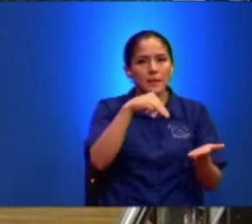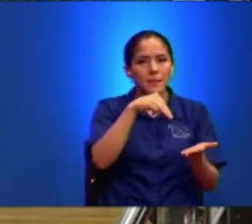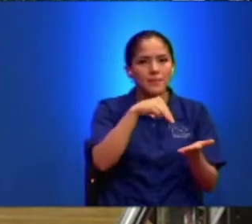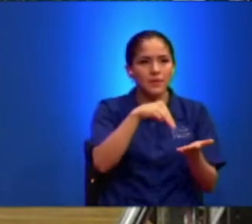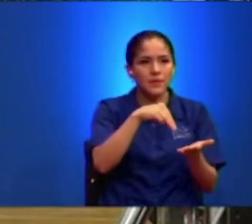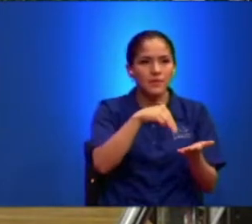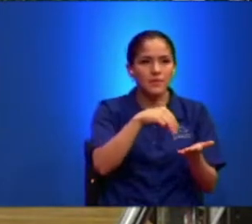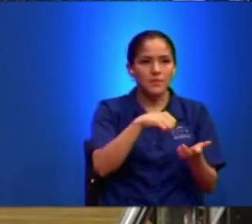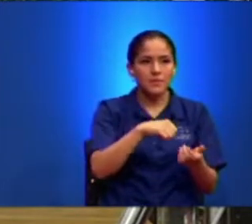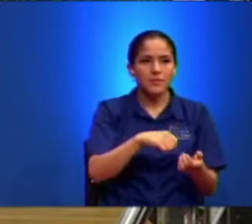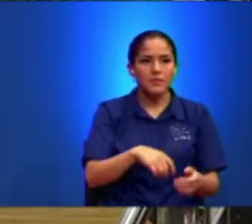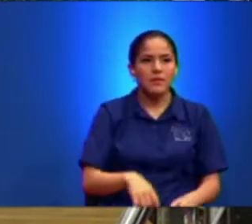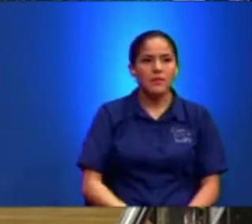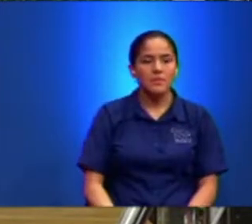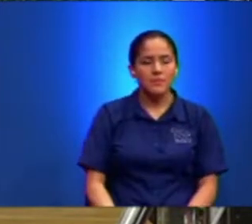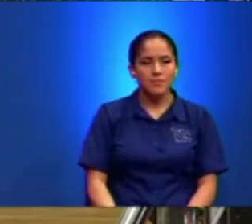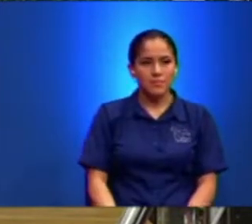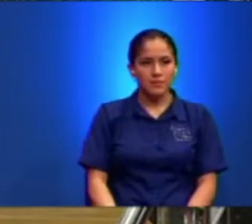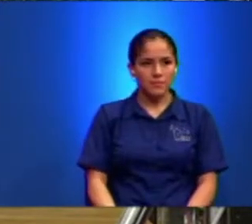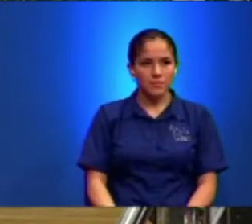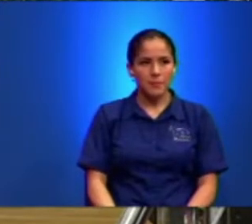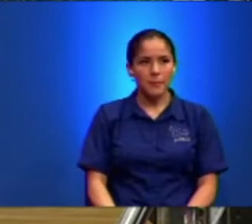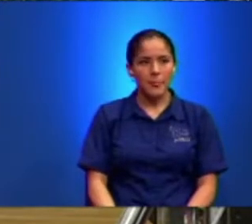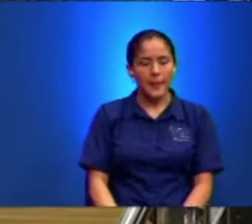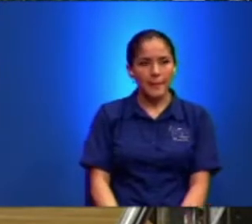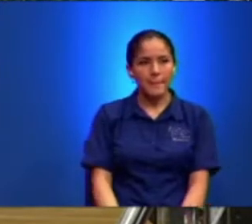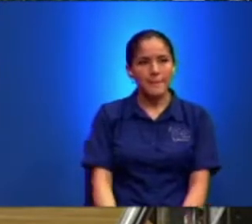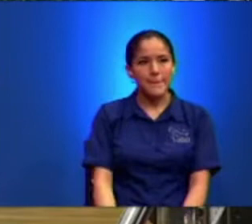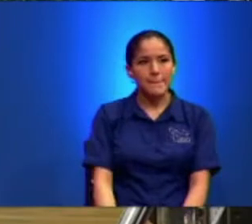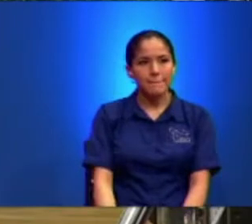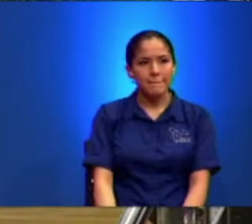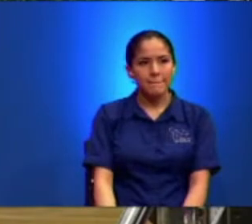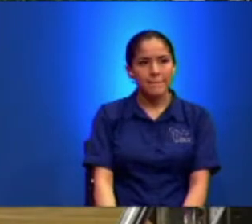Sí, Mateo 16 del 21 En adelante